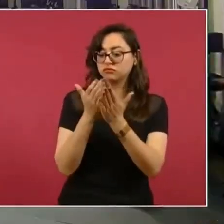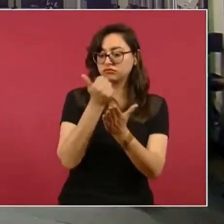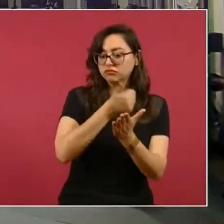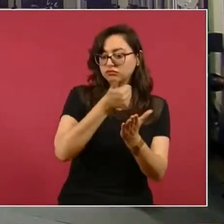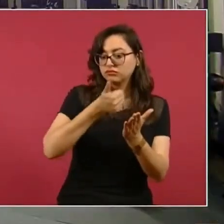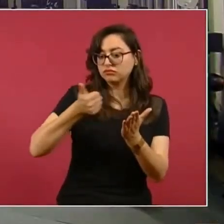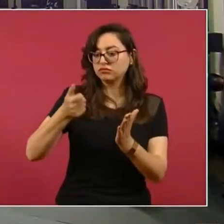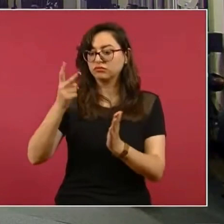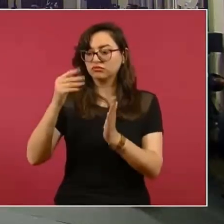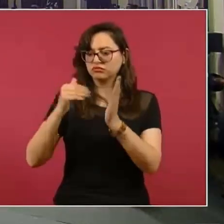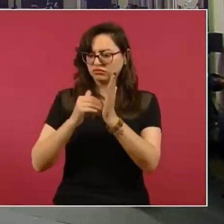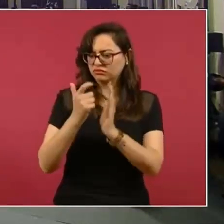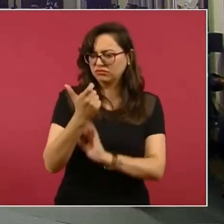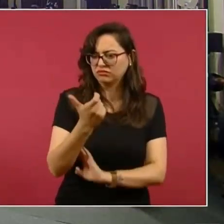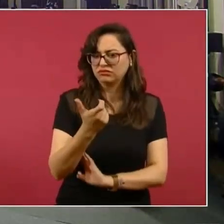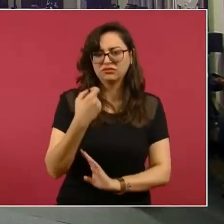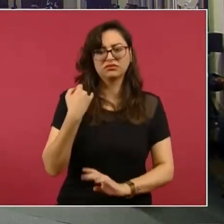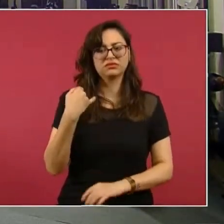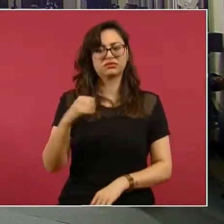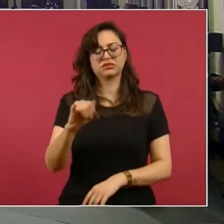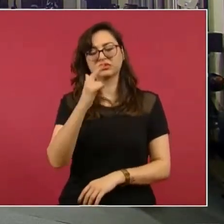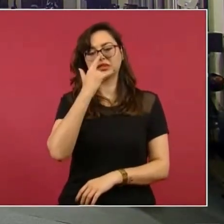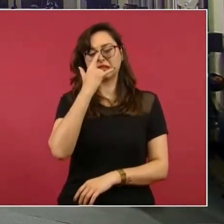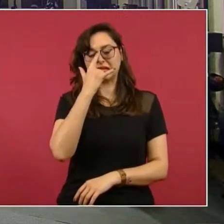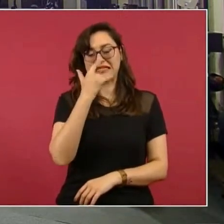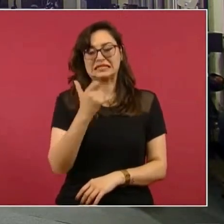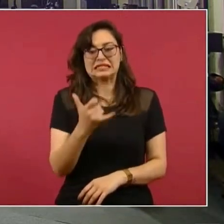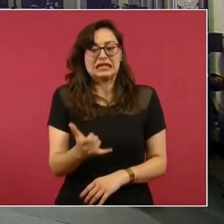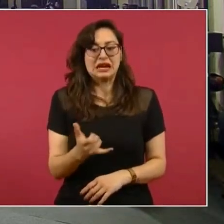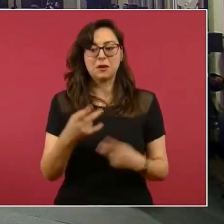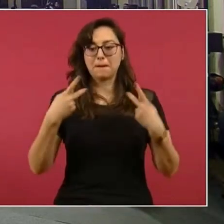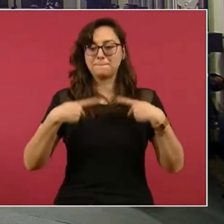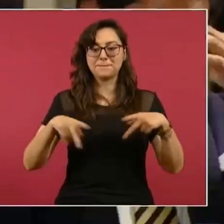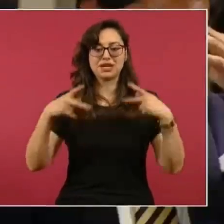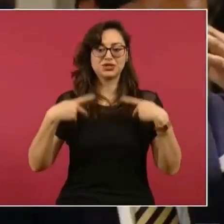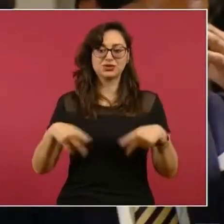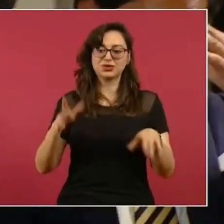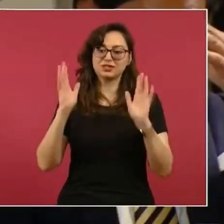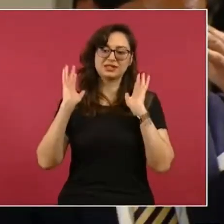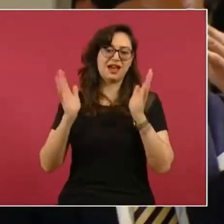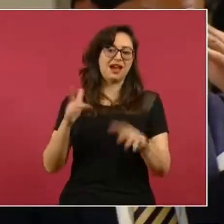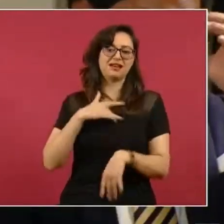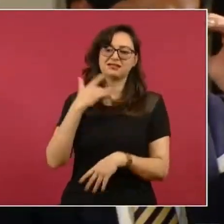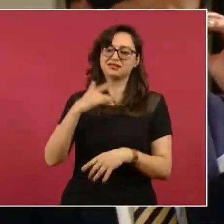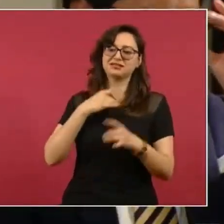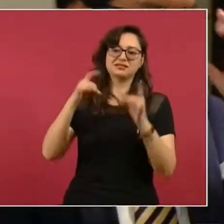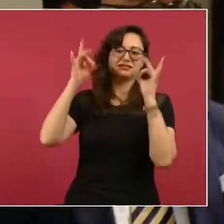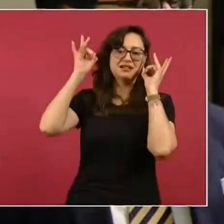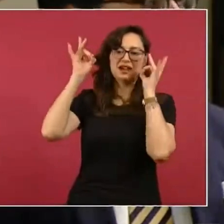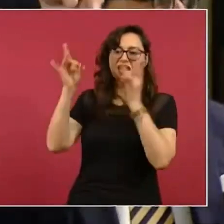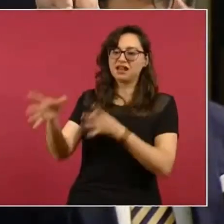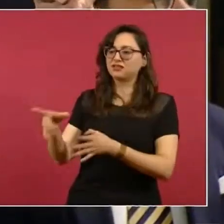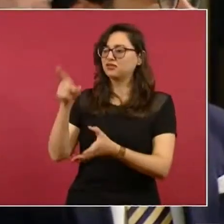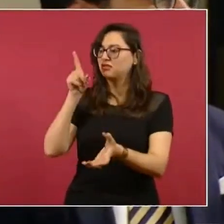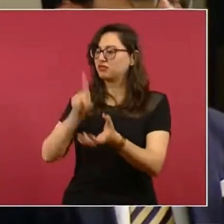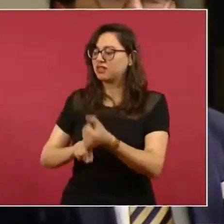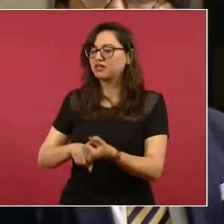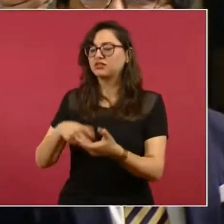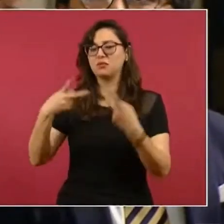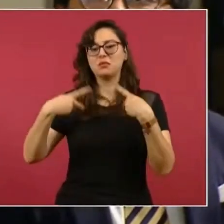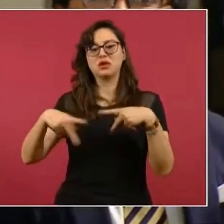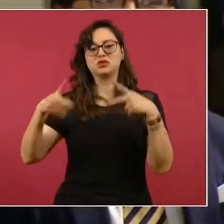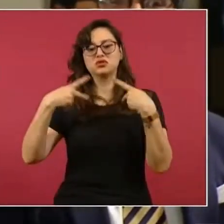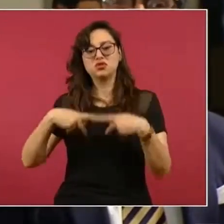Entonces, es una serie de cosas que la gente, la verdad es que ya es un tema de cuántos escritores,